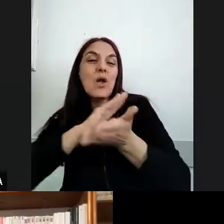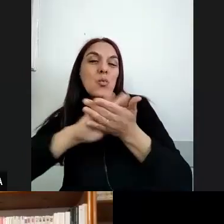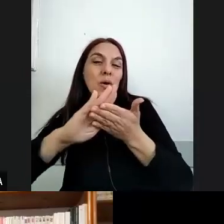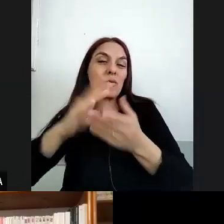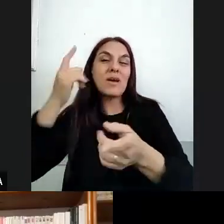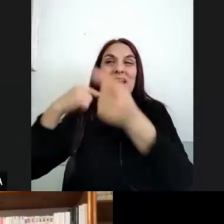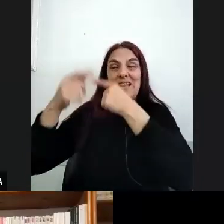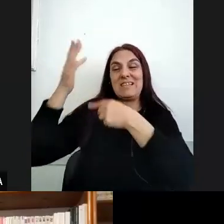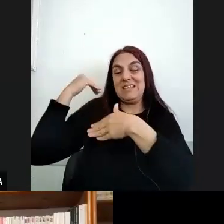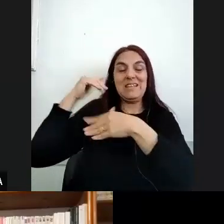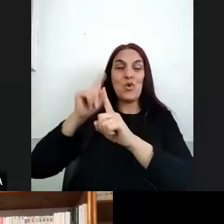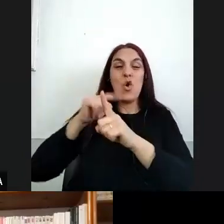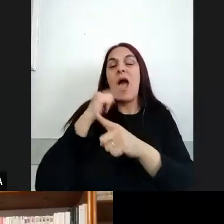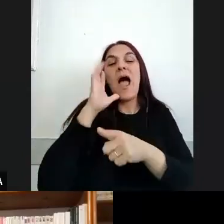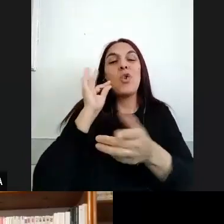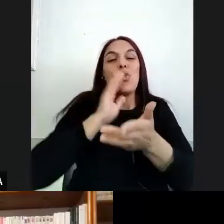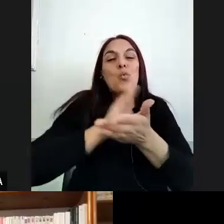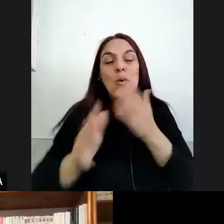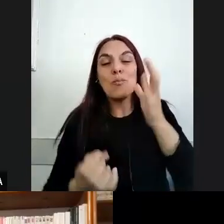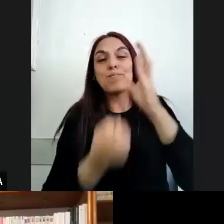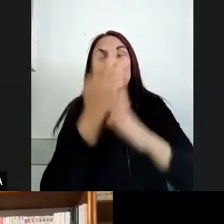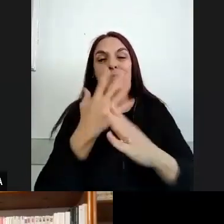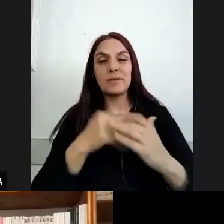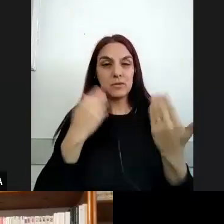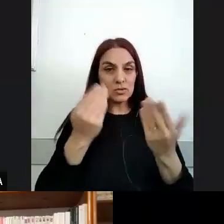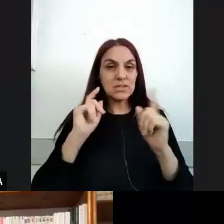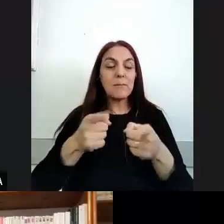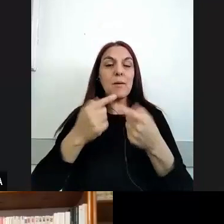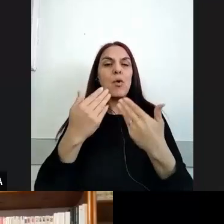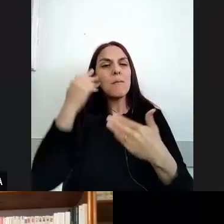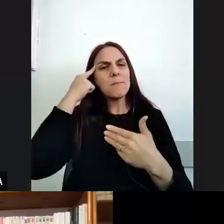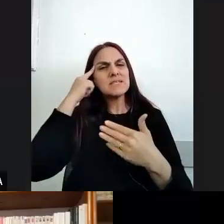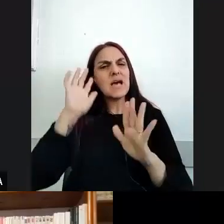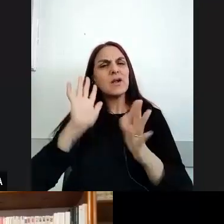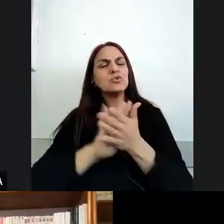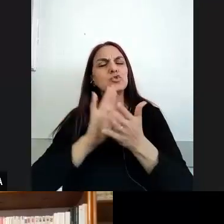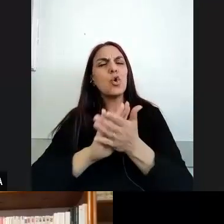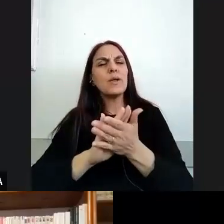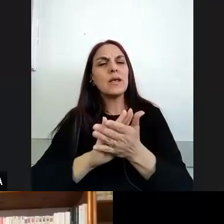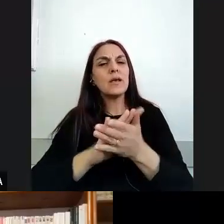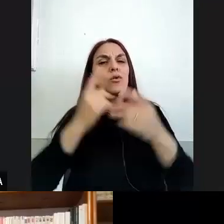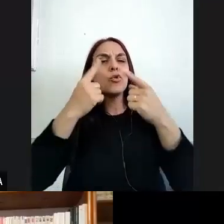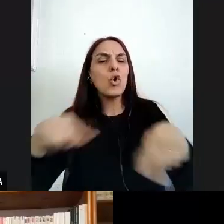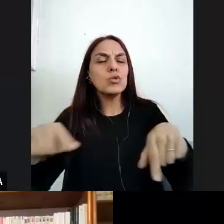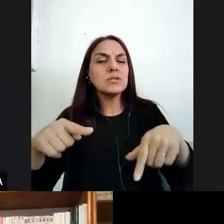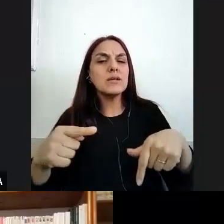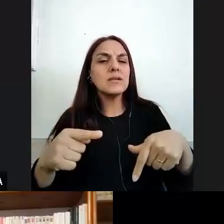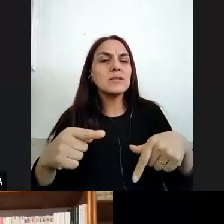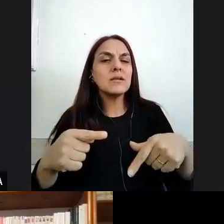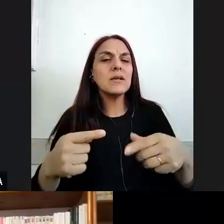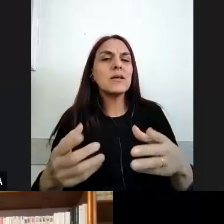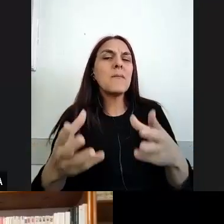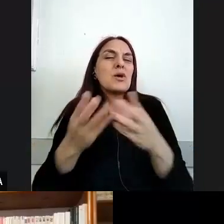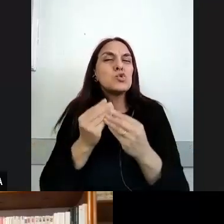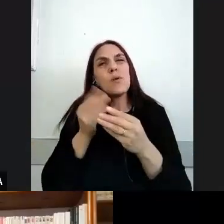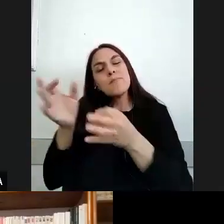previas y en ese lugar digamos la posibilidad de pensar cuáles son los dispositivos que hacen posible los diálogos